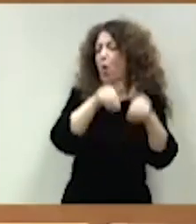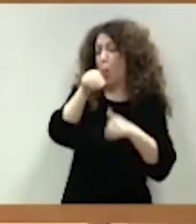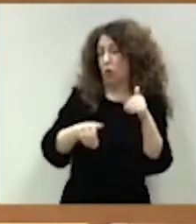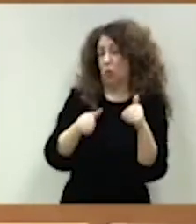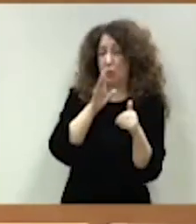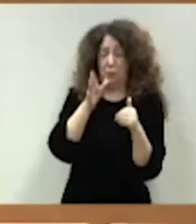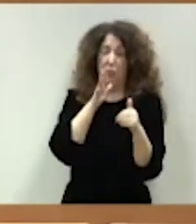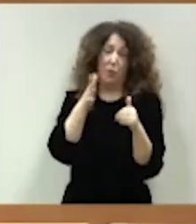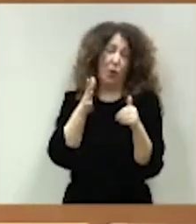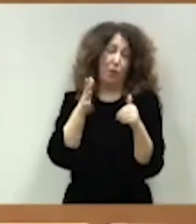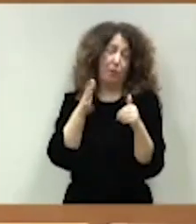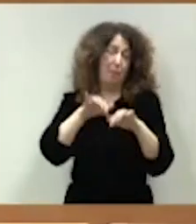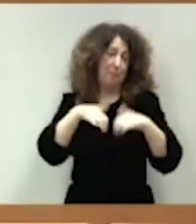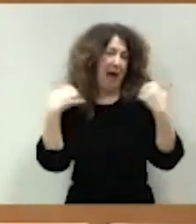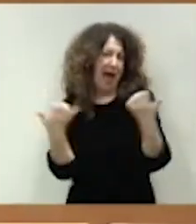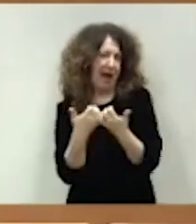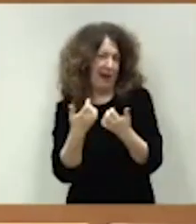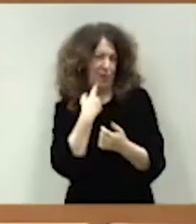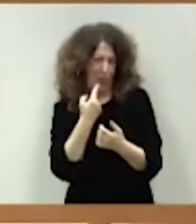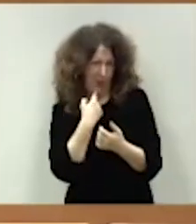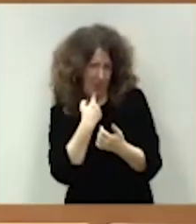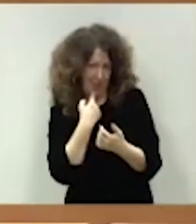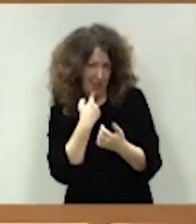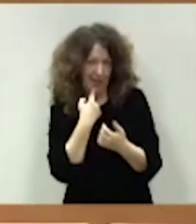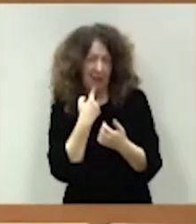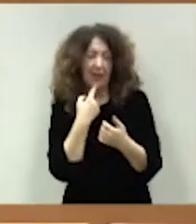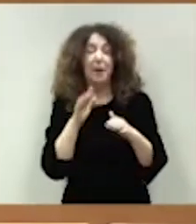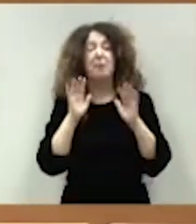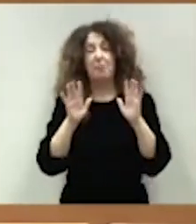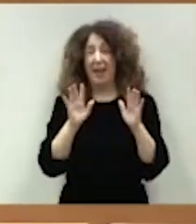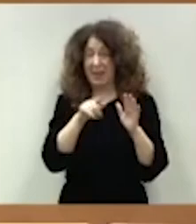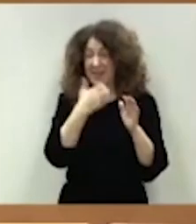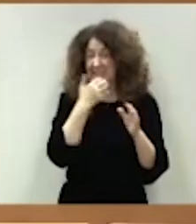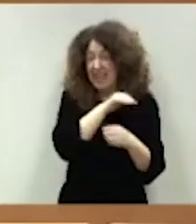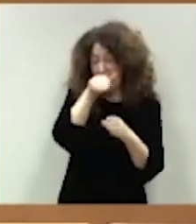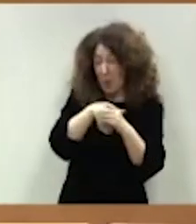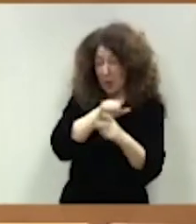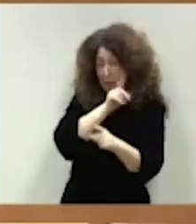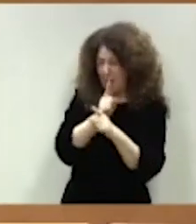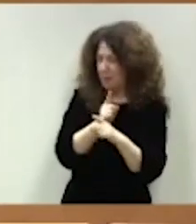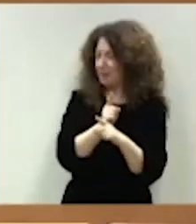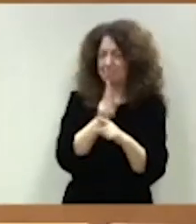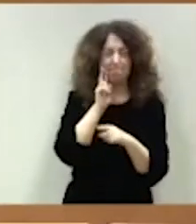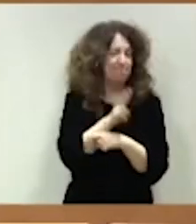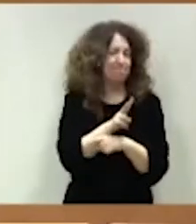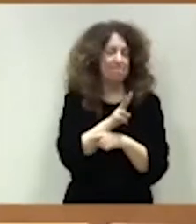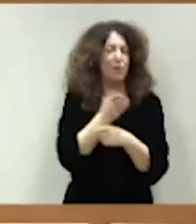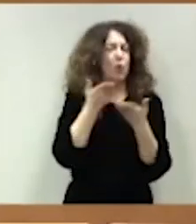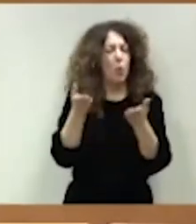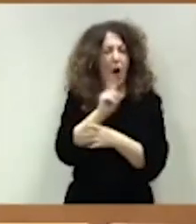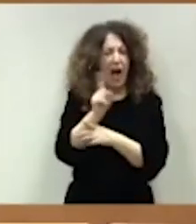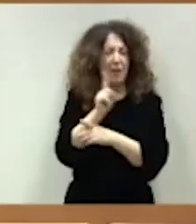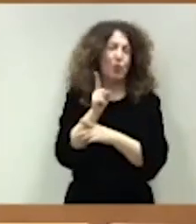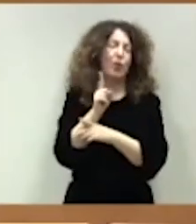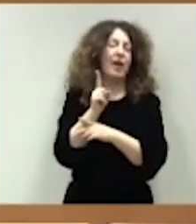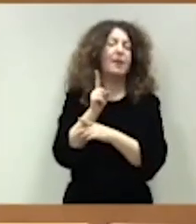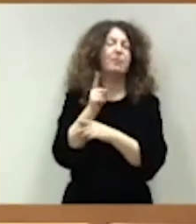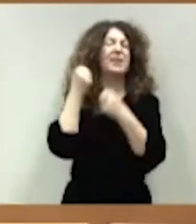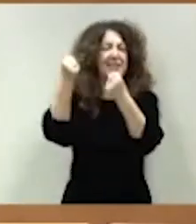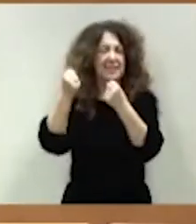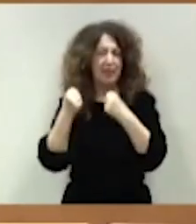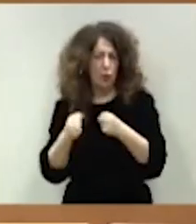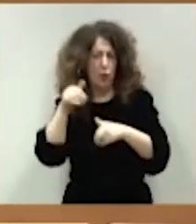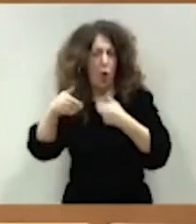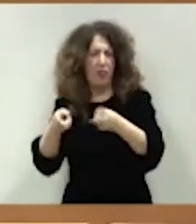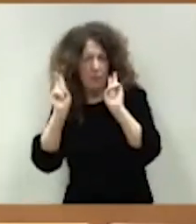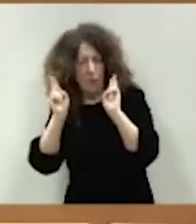composición parlamentaria. Pero creo que flaco favor se hace a la función institucional y democrática de